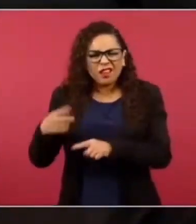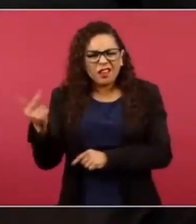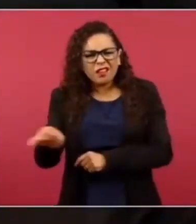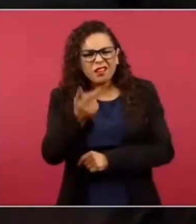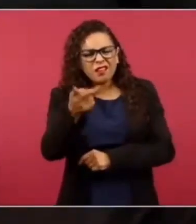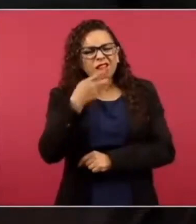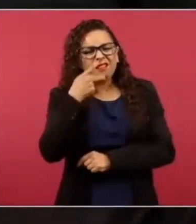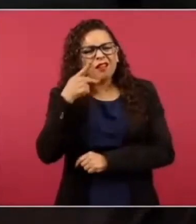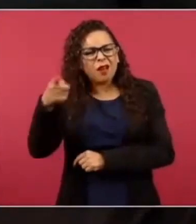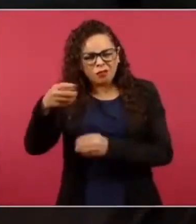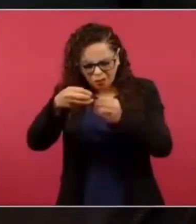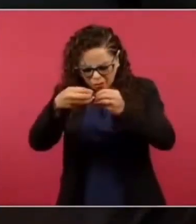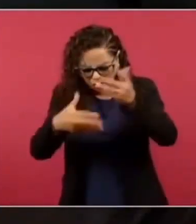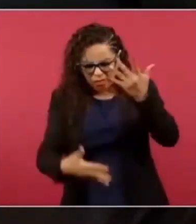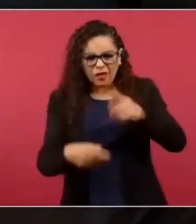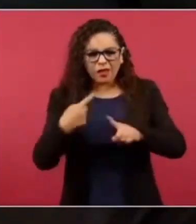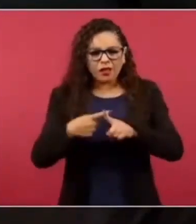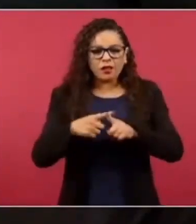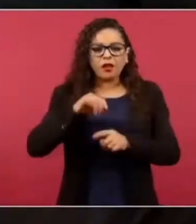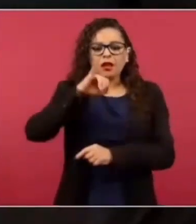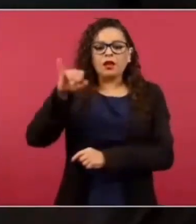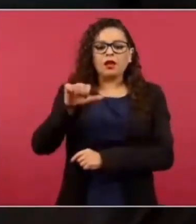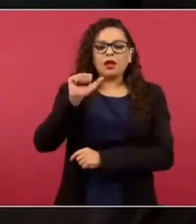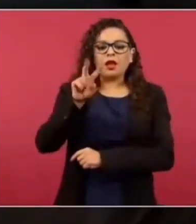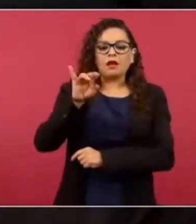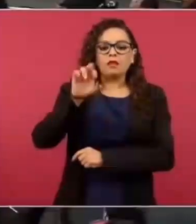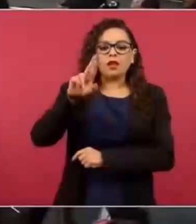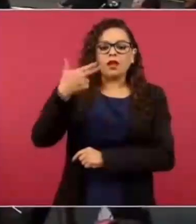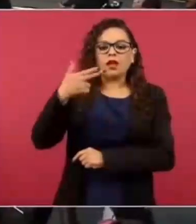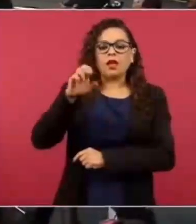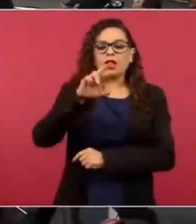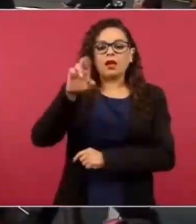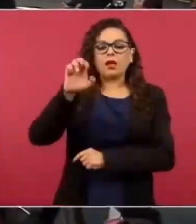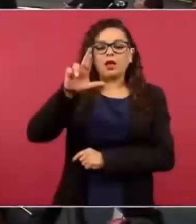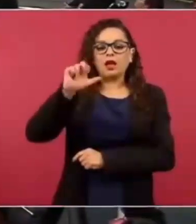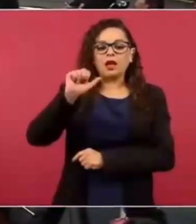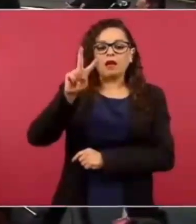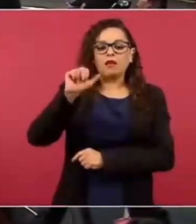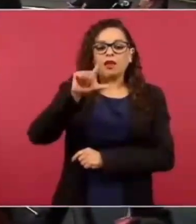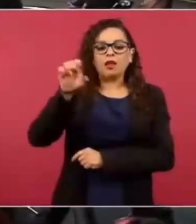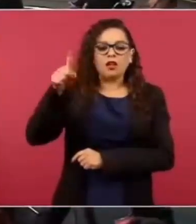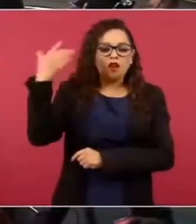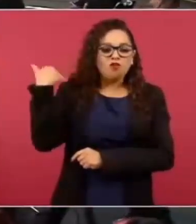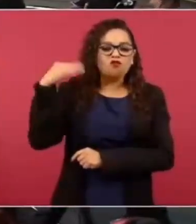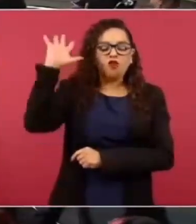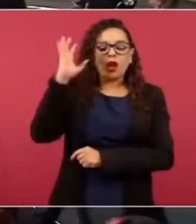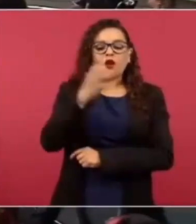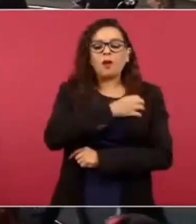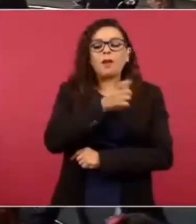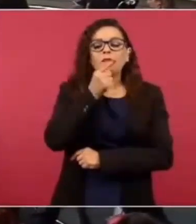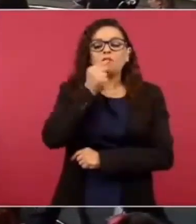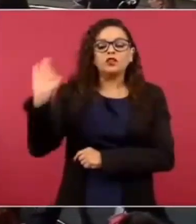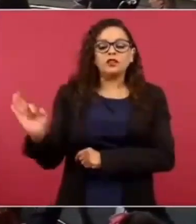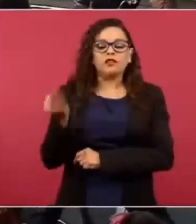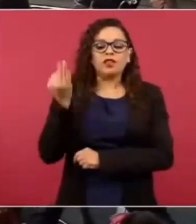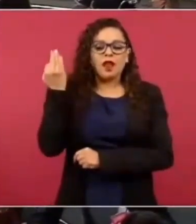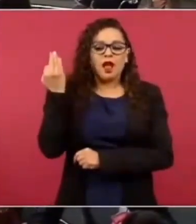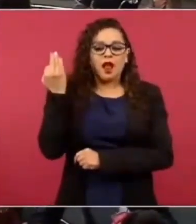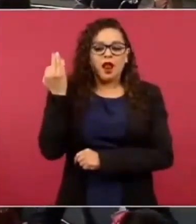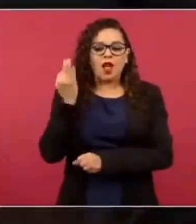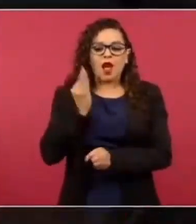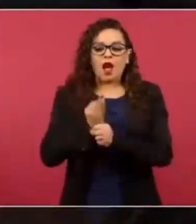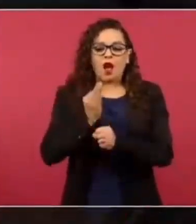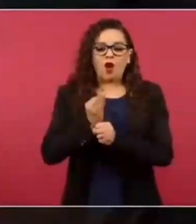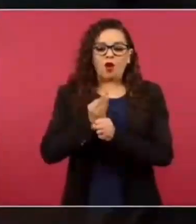Javier Herrera Valles, quien fue comisario de la Policía Federal y que actualmente está